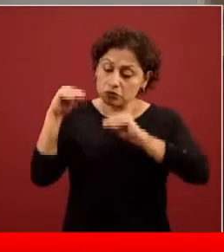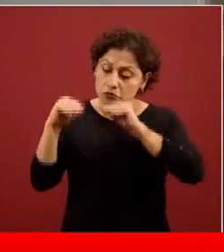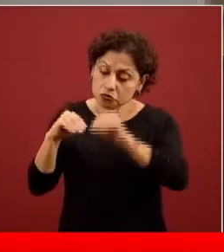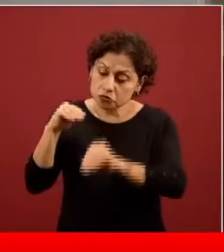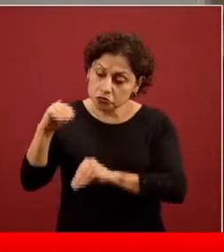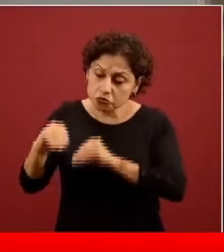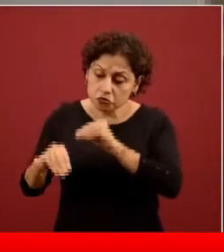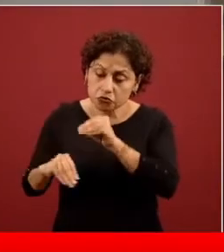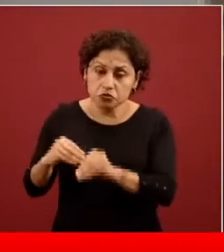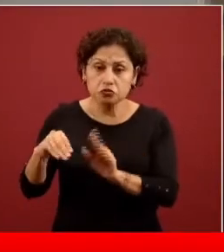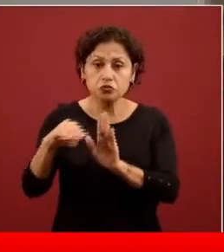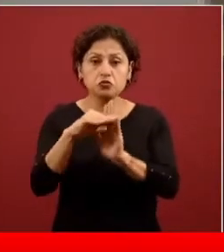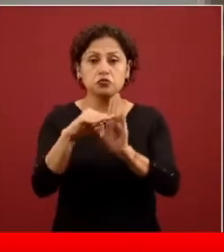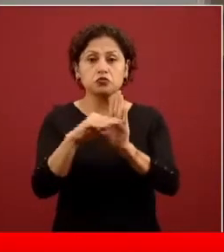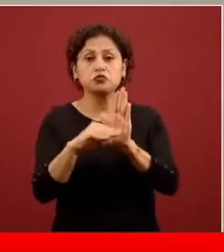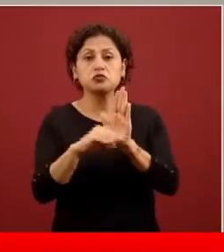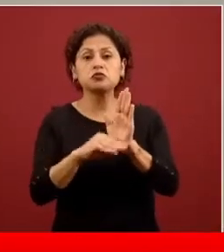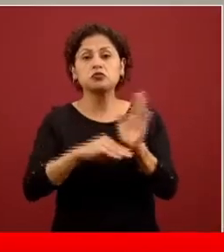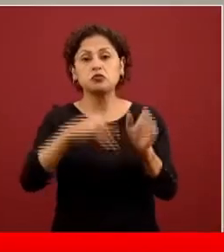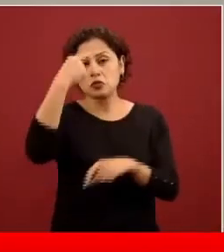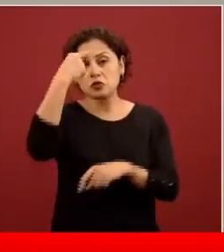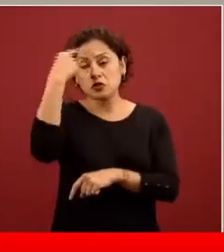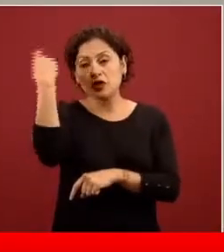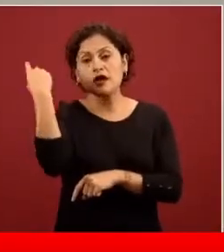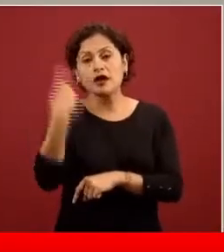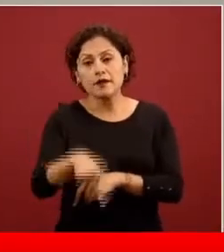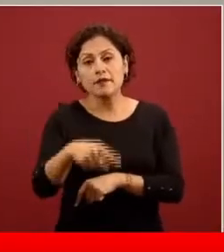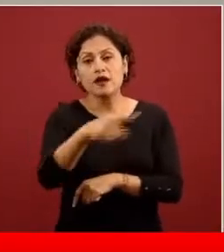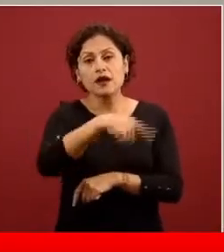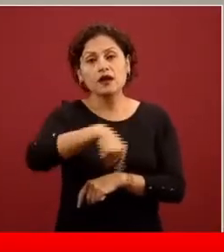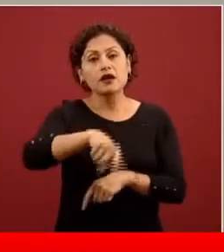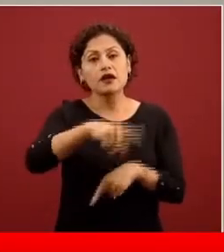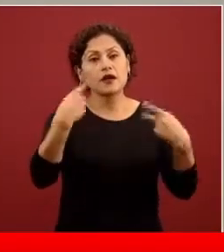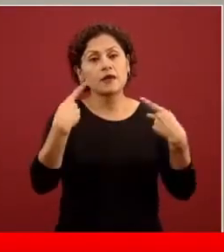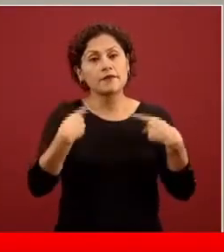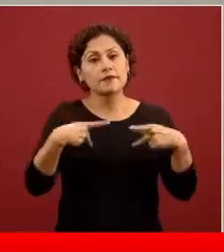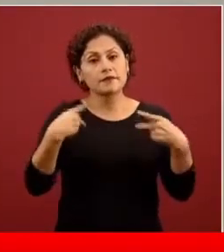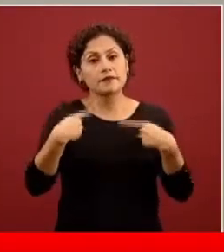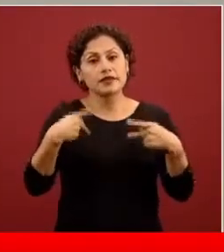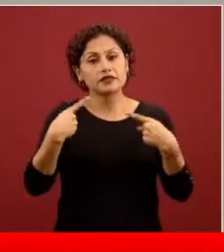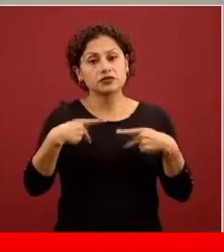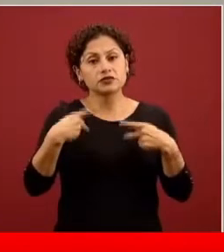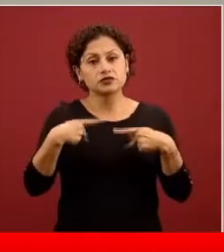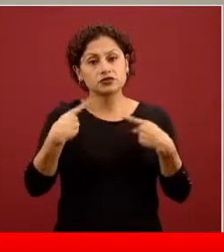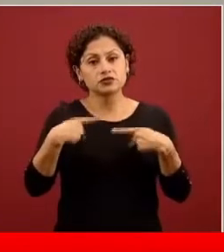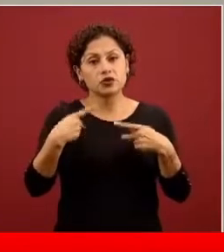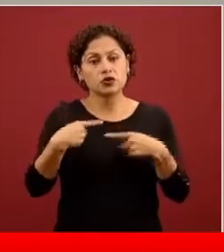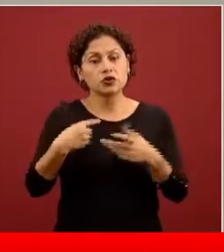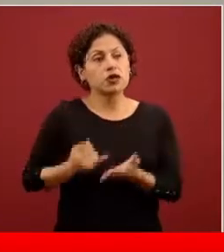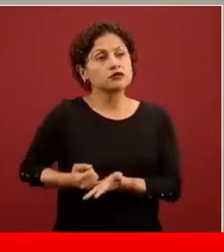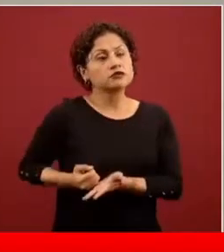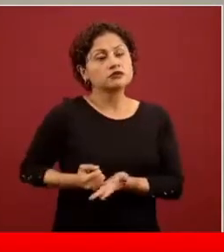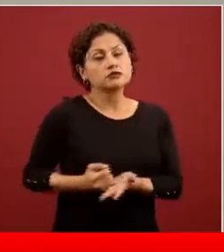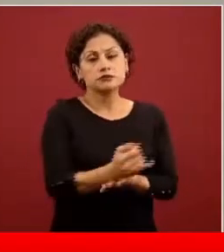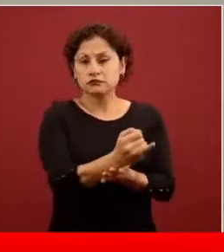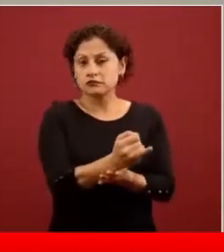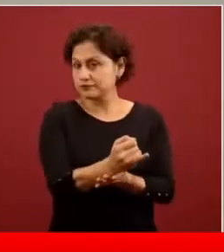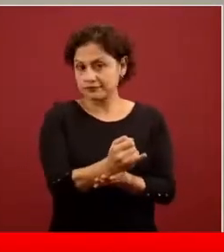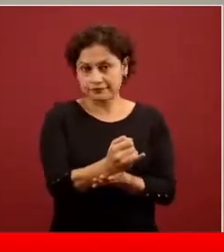que el sujeto de la intervención no fueran las personas, no fueran las personas.